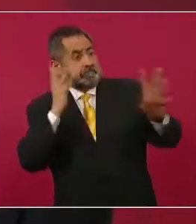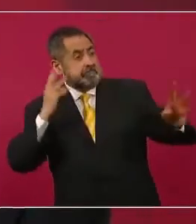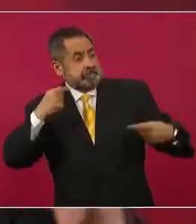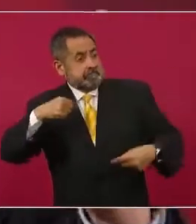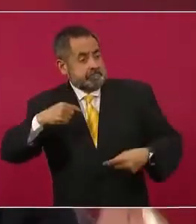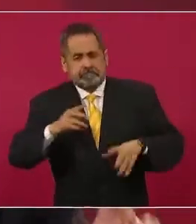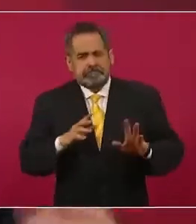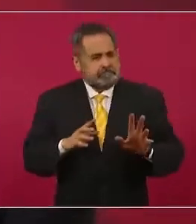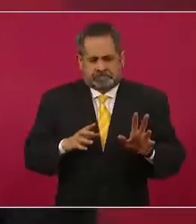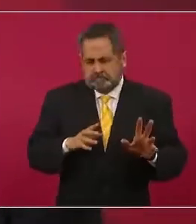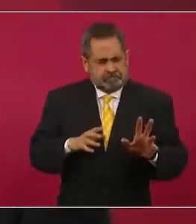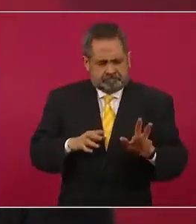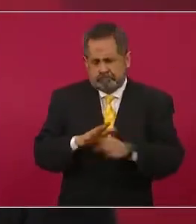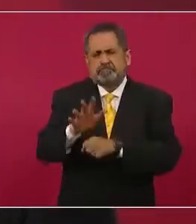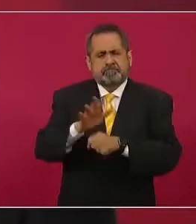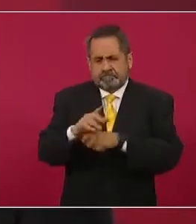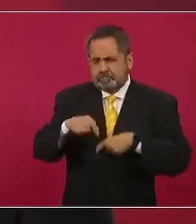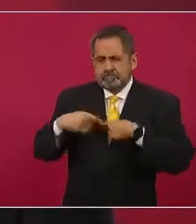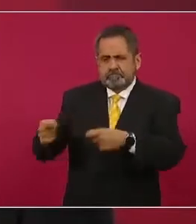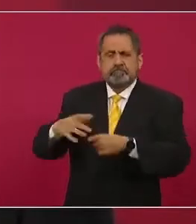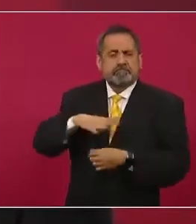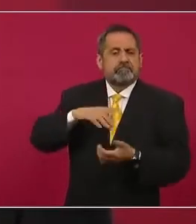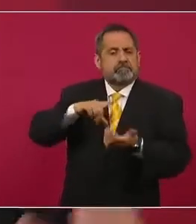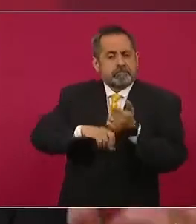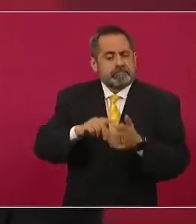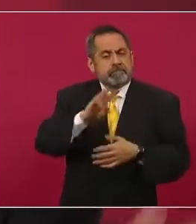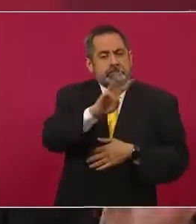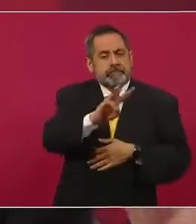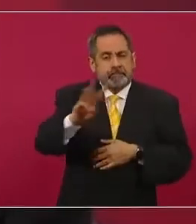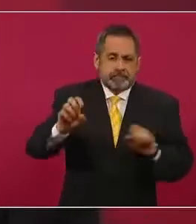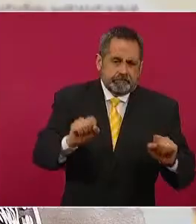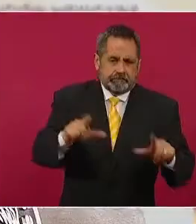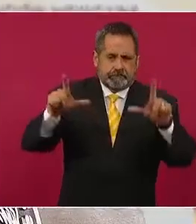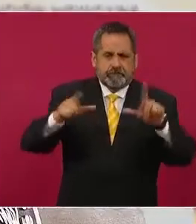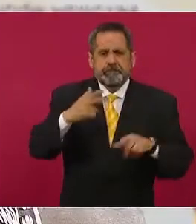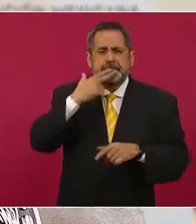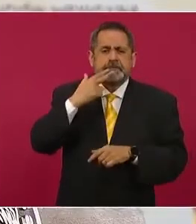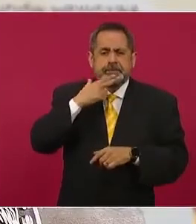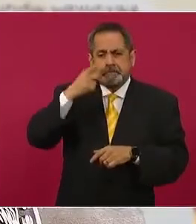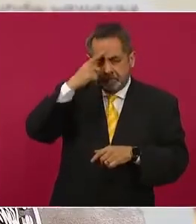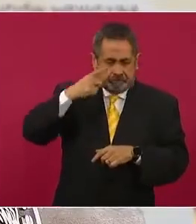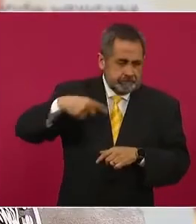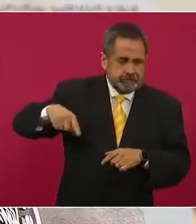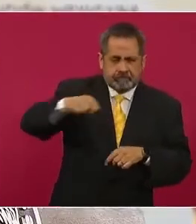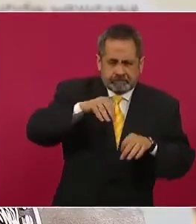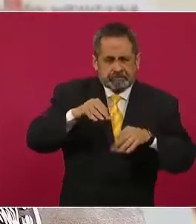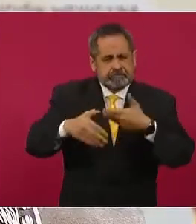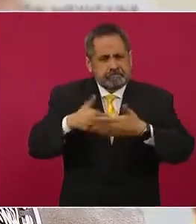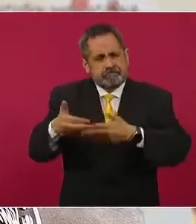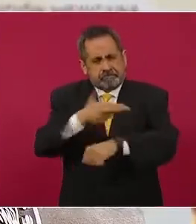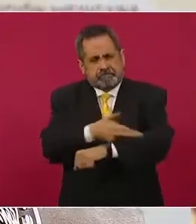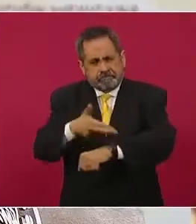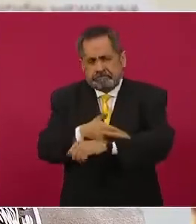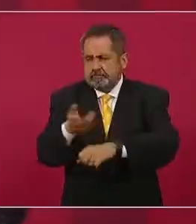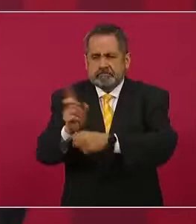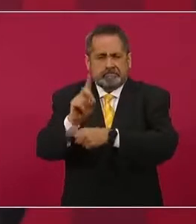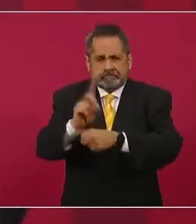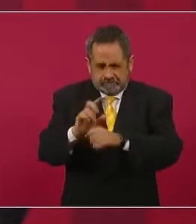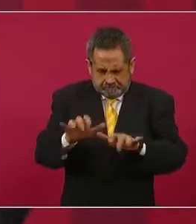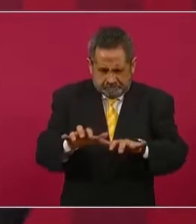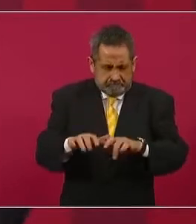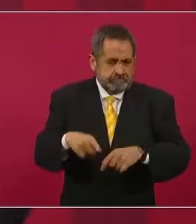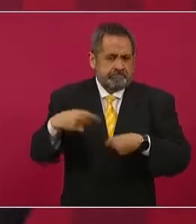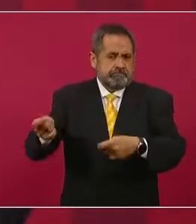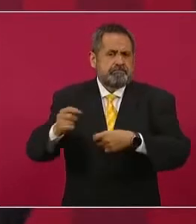contagio. Hay incluso una página, un portal habilitado para realizar los trámites y todos los días el